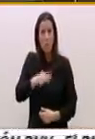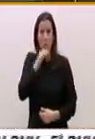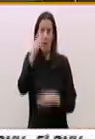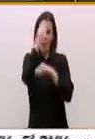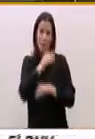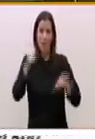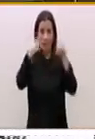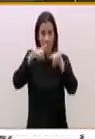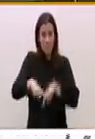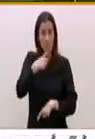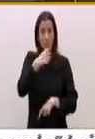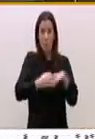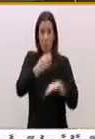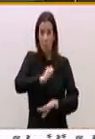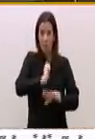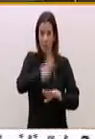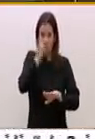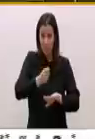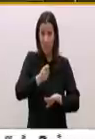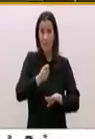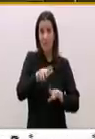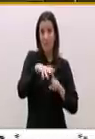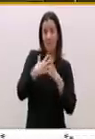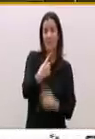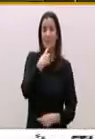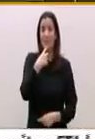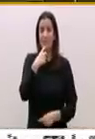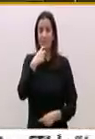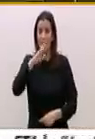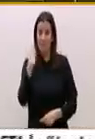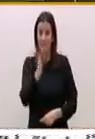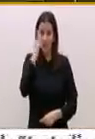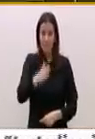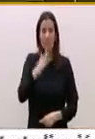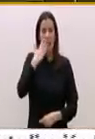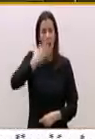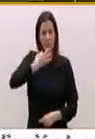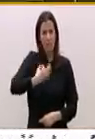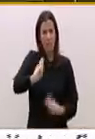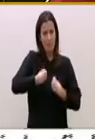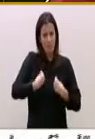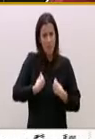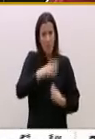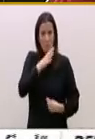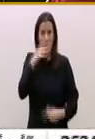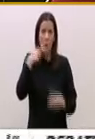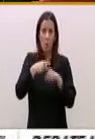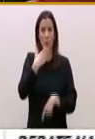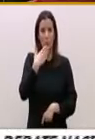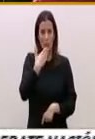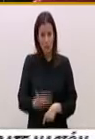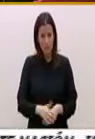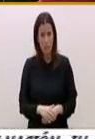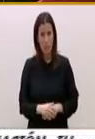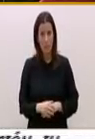juez instructor del caso, que en su auto llega a acusar a la DIF de arriesgar vidas en Angroix por un fin lucrativo? Y